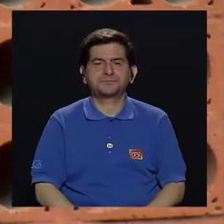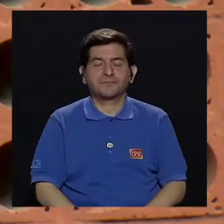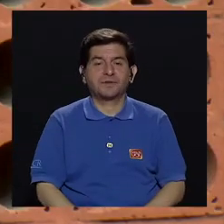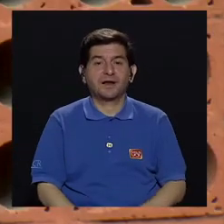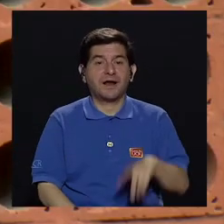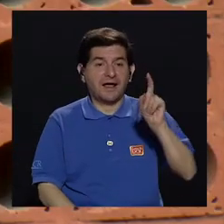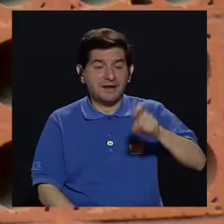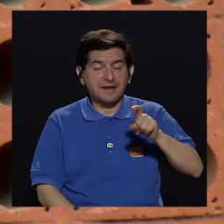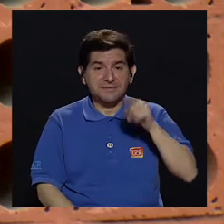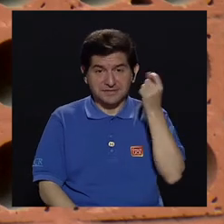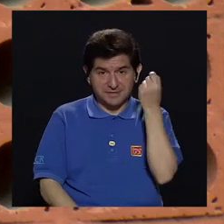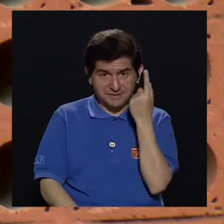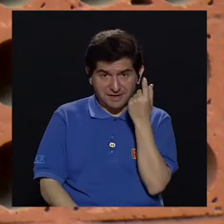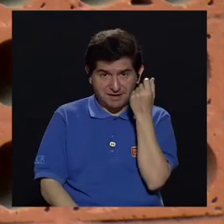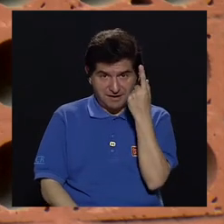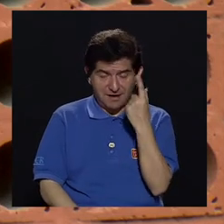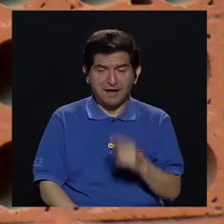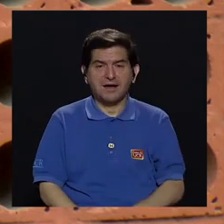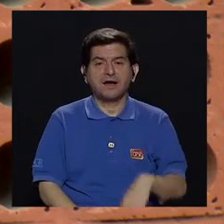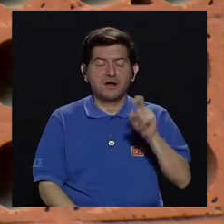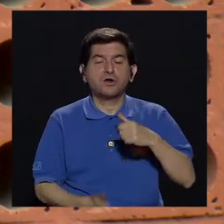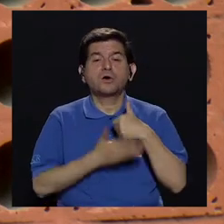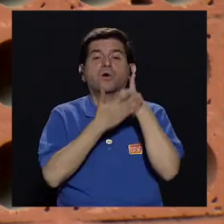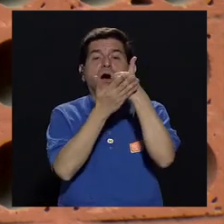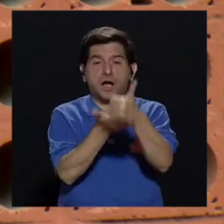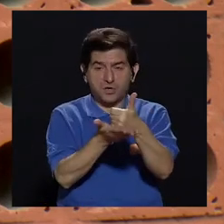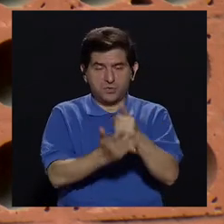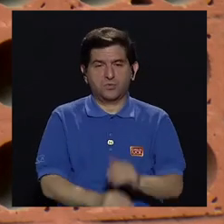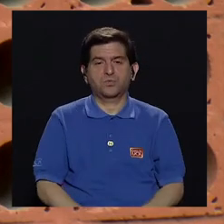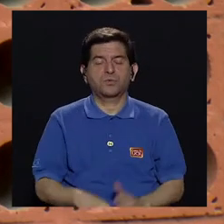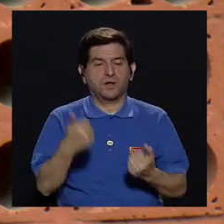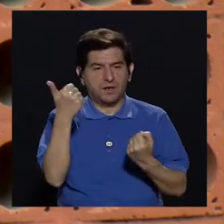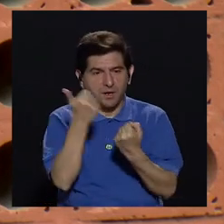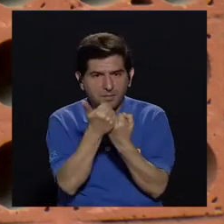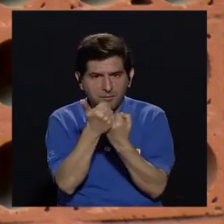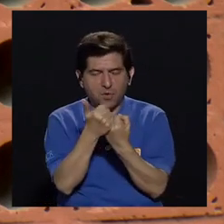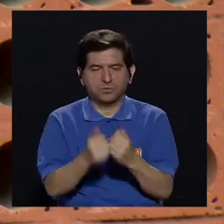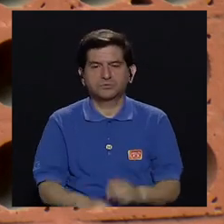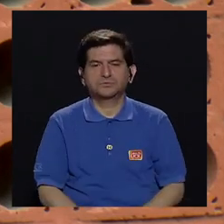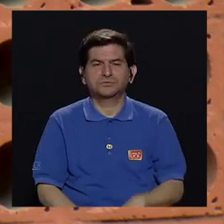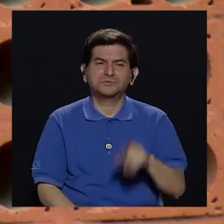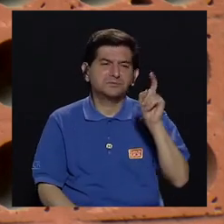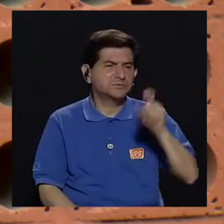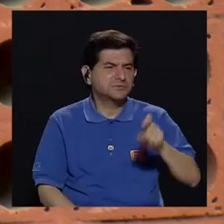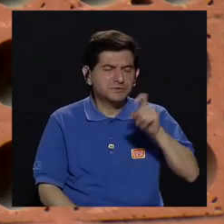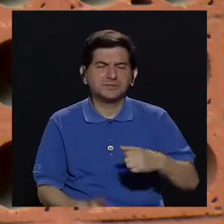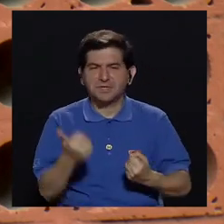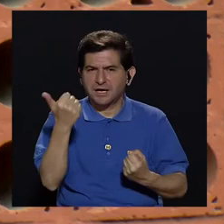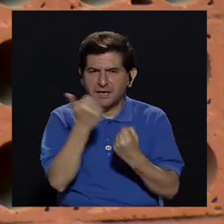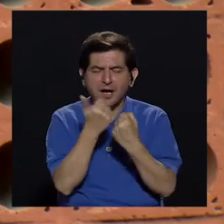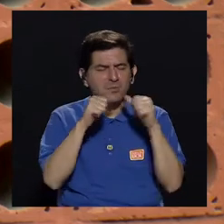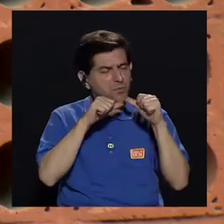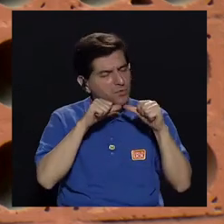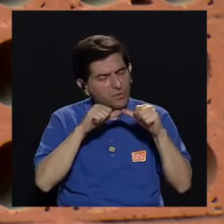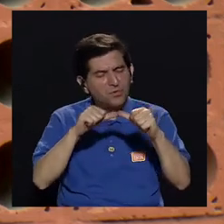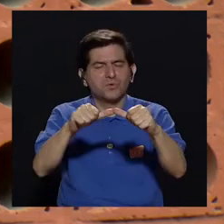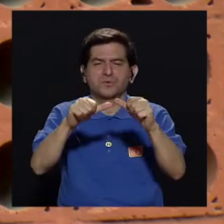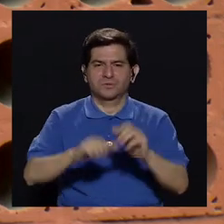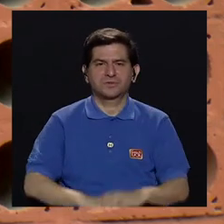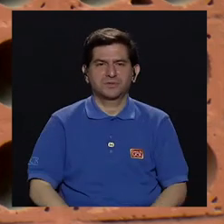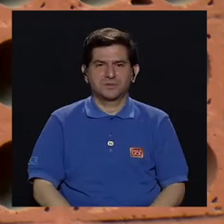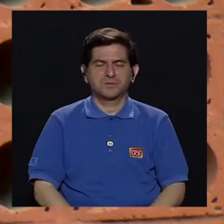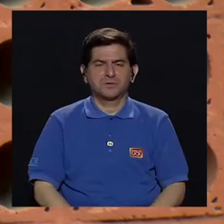Lo que sí tenemos que entender es que requieren de ayuda, requieren de apoyo, se necesita de un apoyo sistemático,